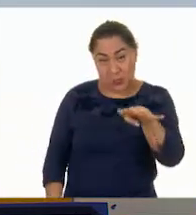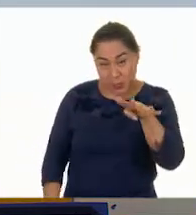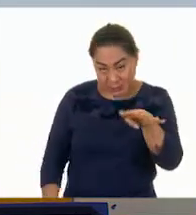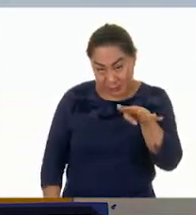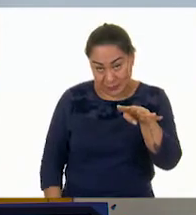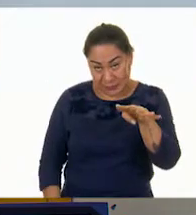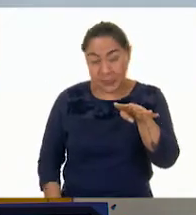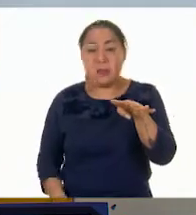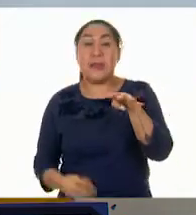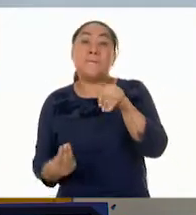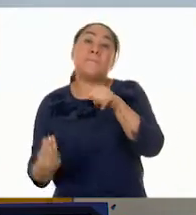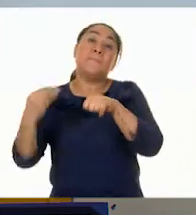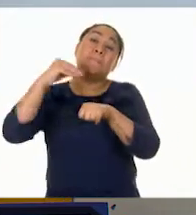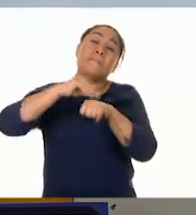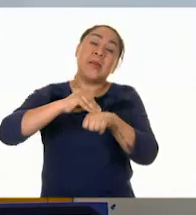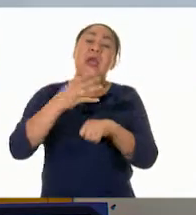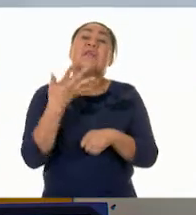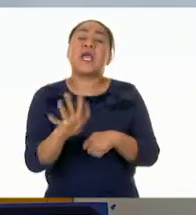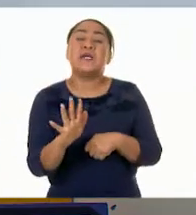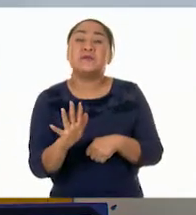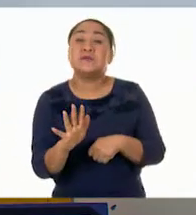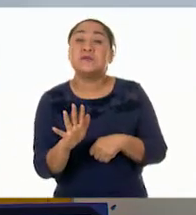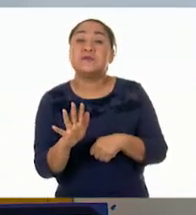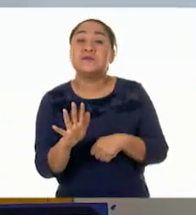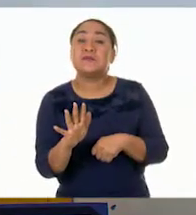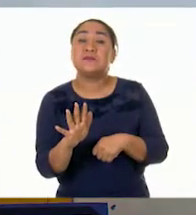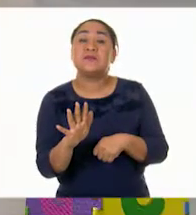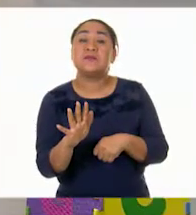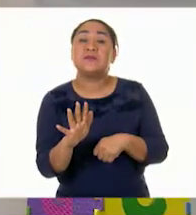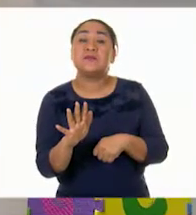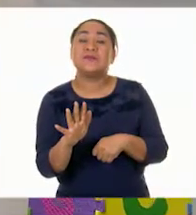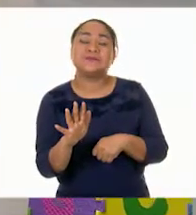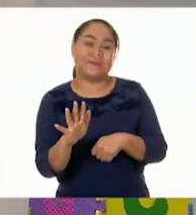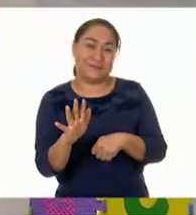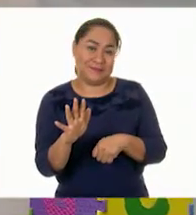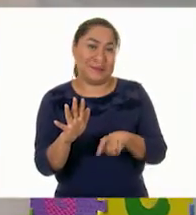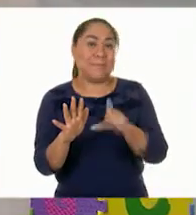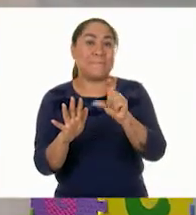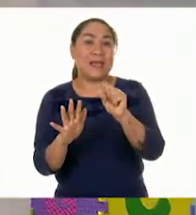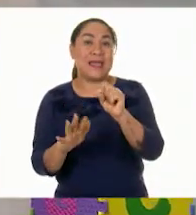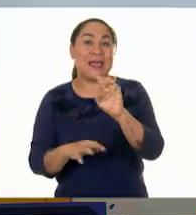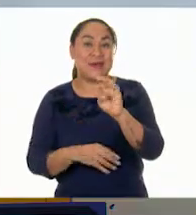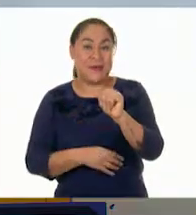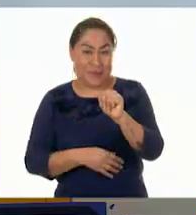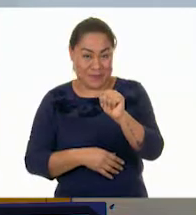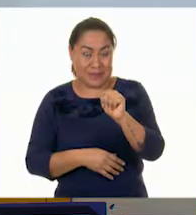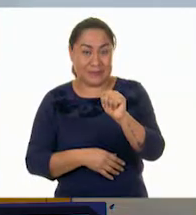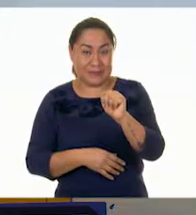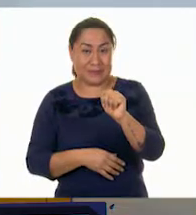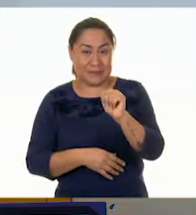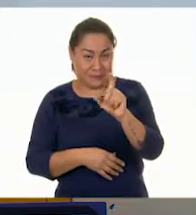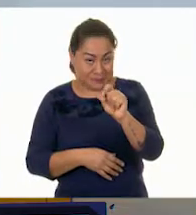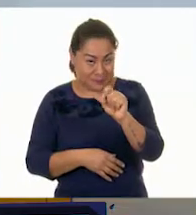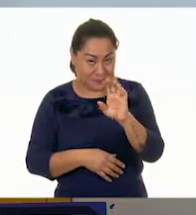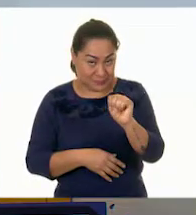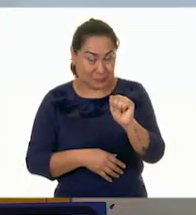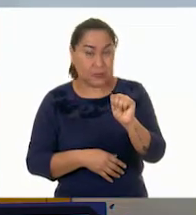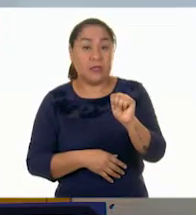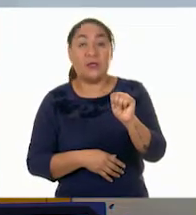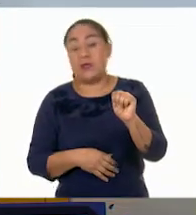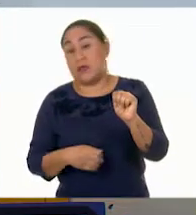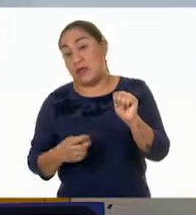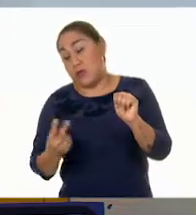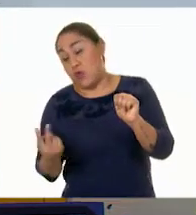más 10... Ah, claro. Veintinueve. Veintinueve, claro. Veintinueve